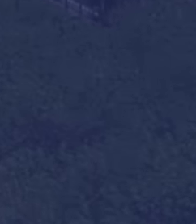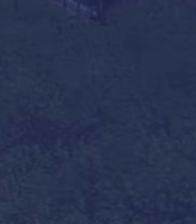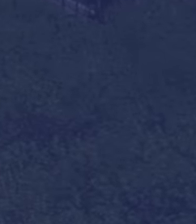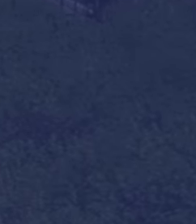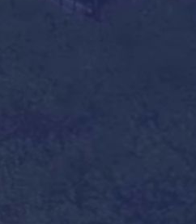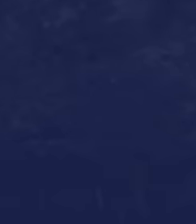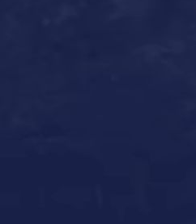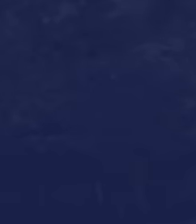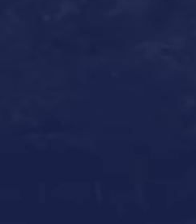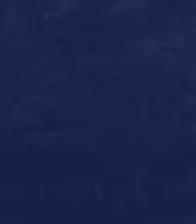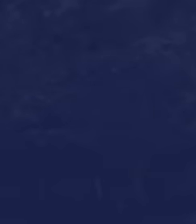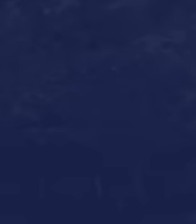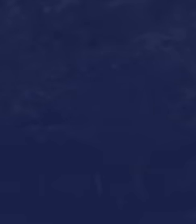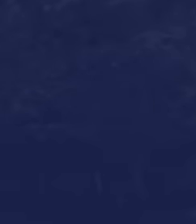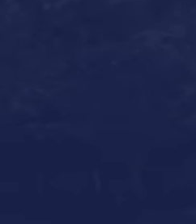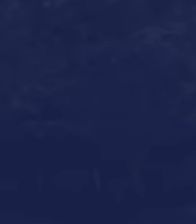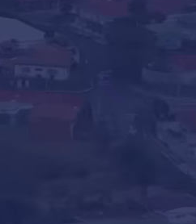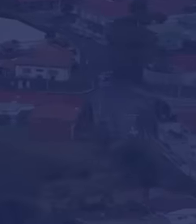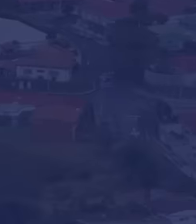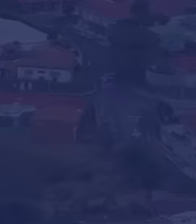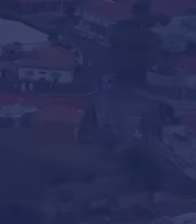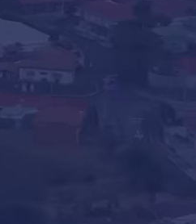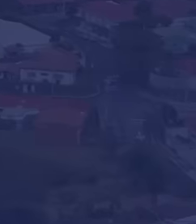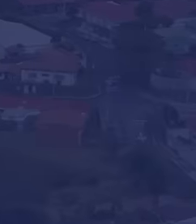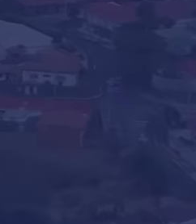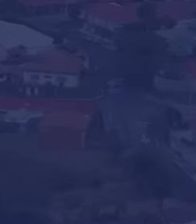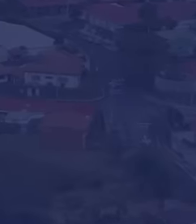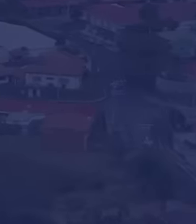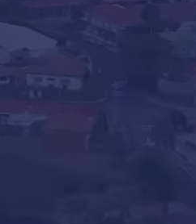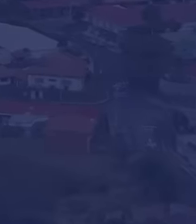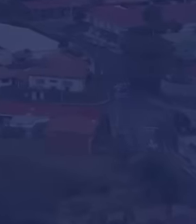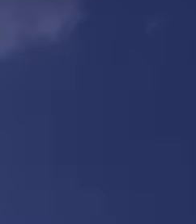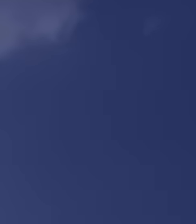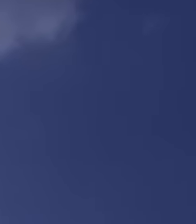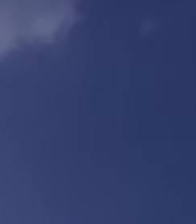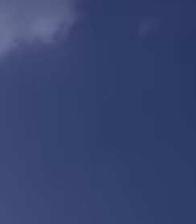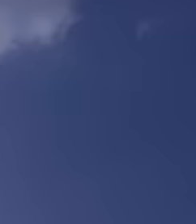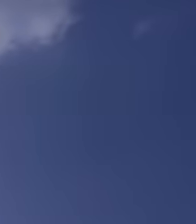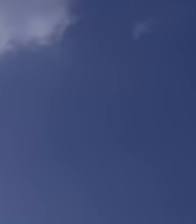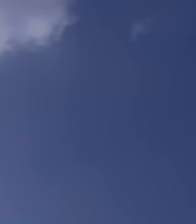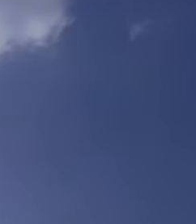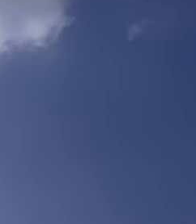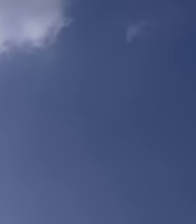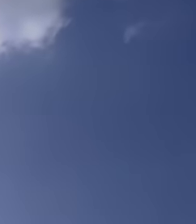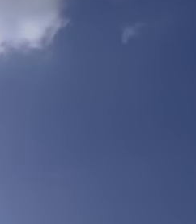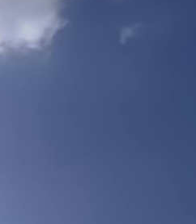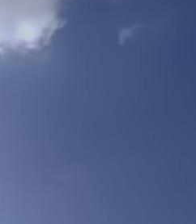propósito, que la próxima generación crezca en un país mejor.